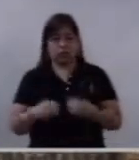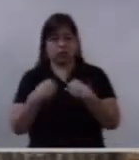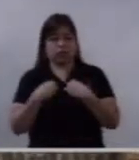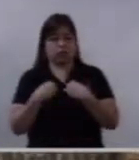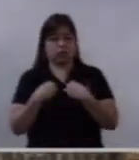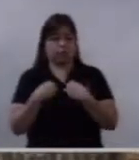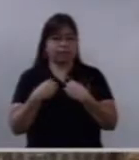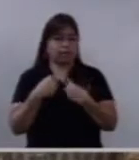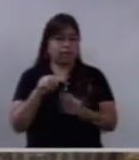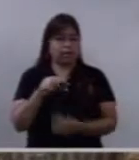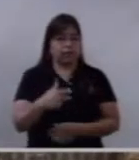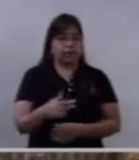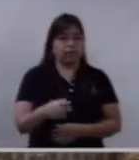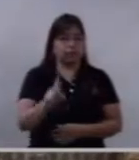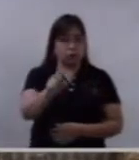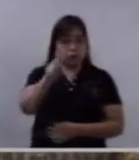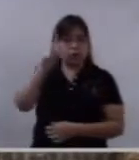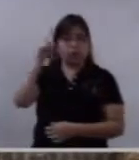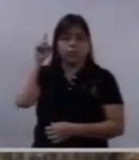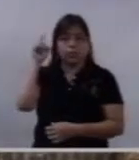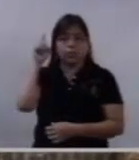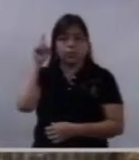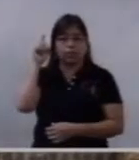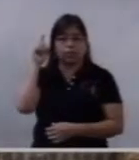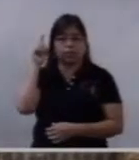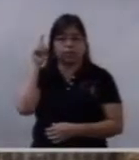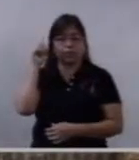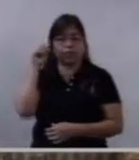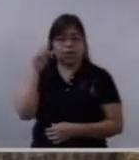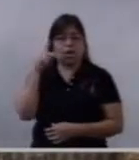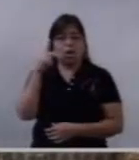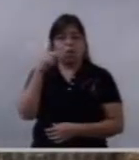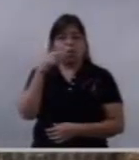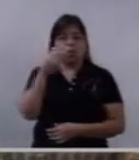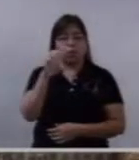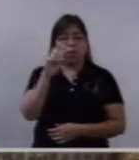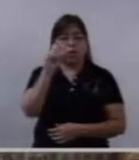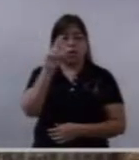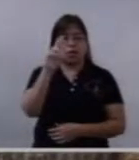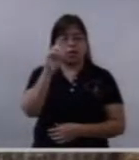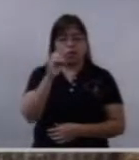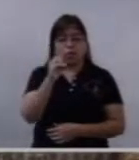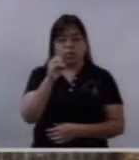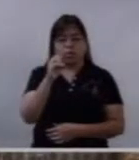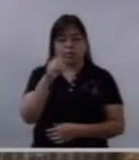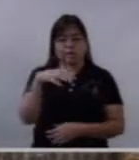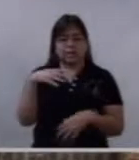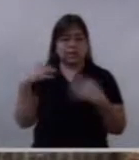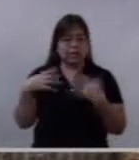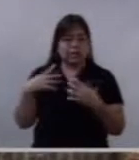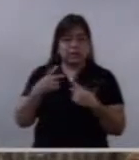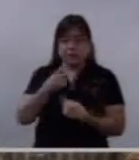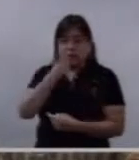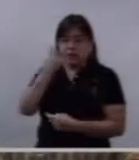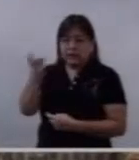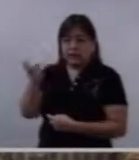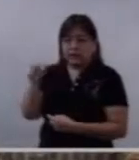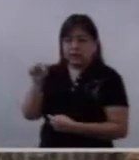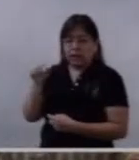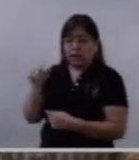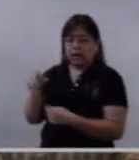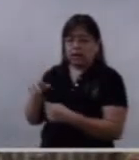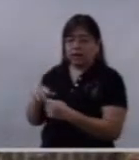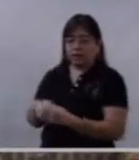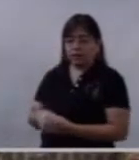hace ocho días confesaba a Jesús y el mismo Cristo le dice,